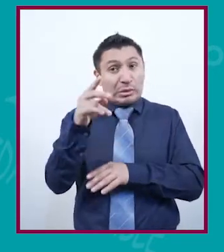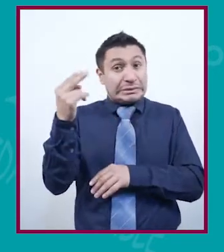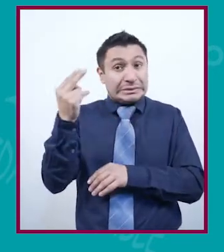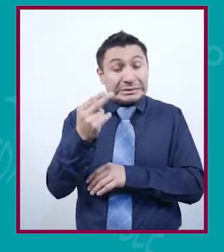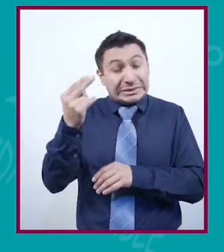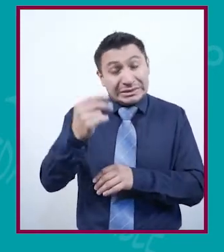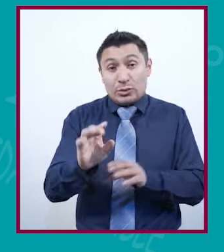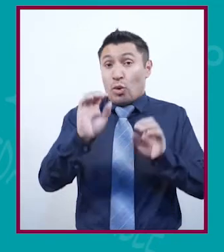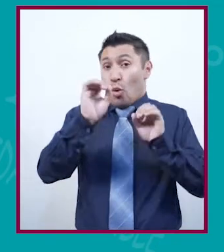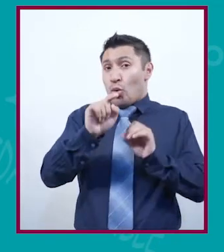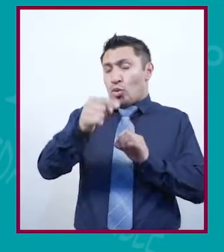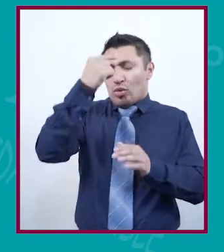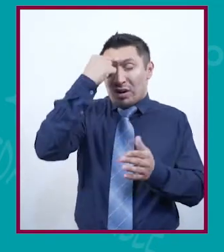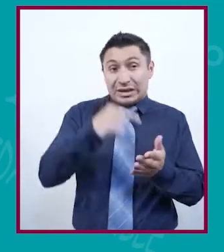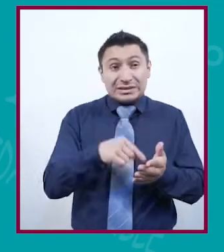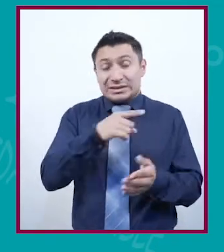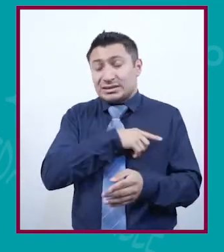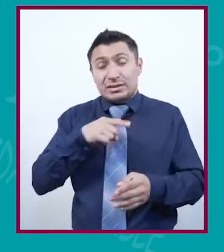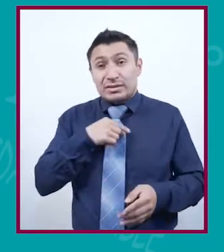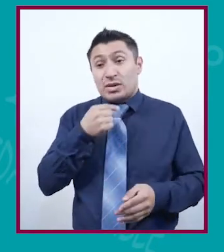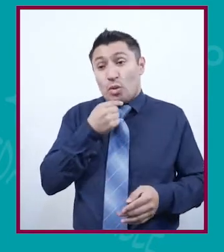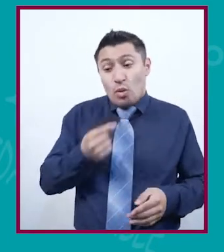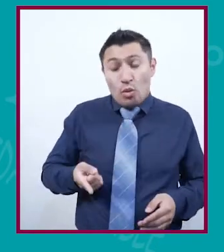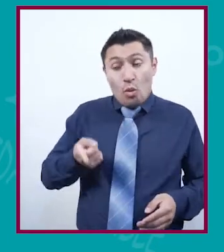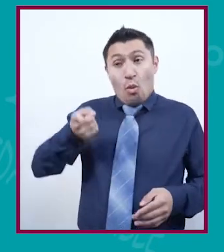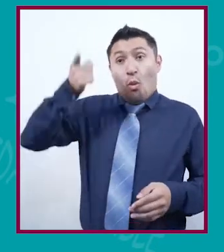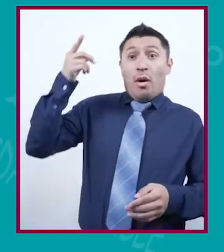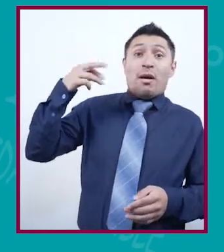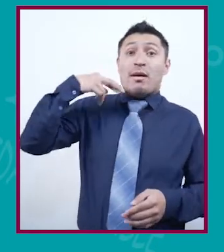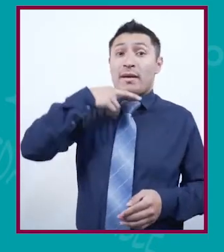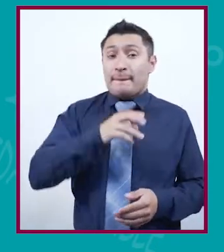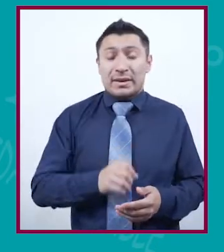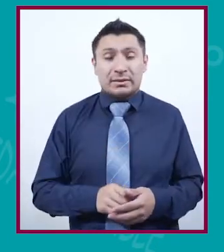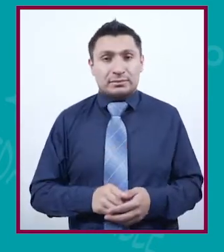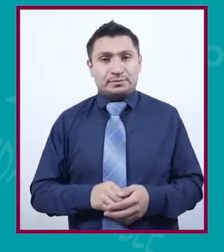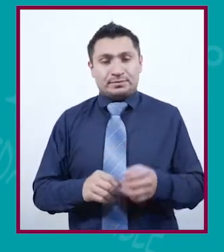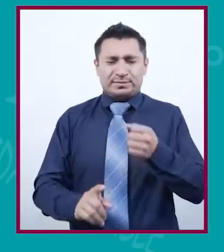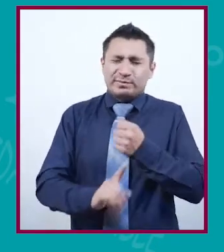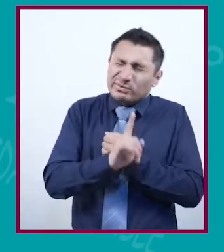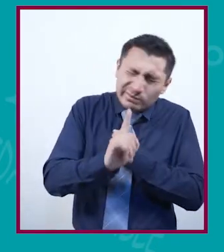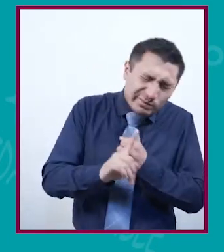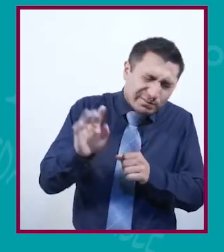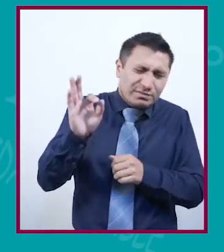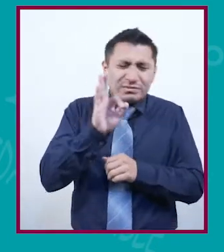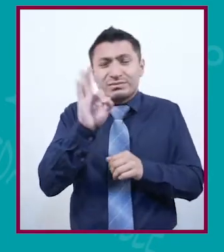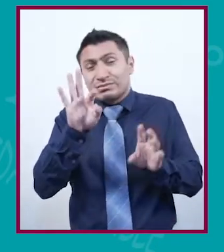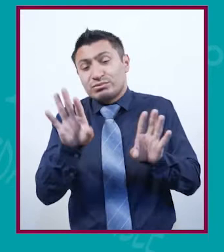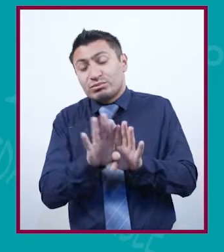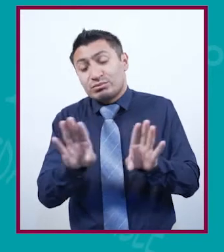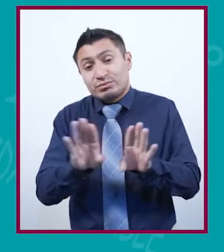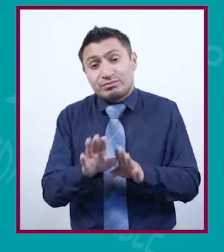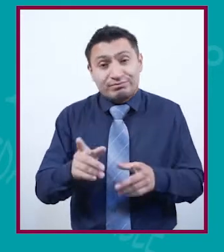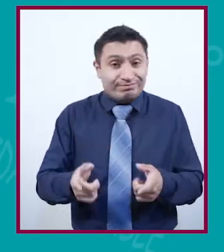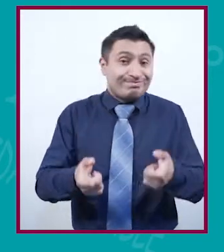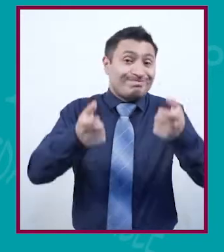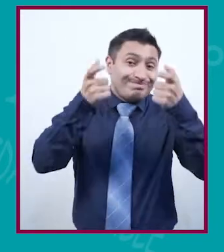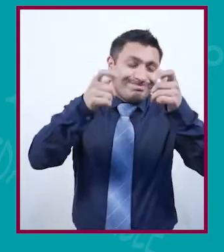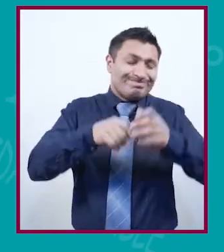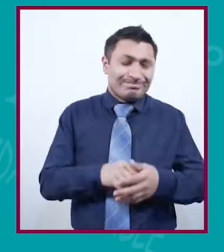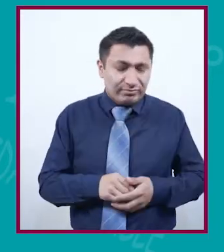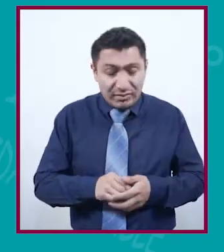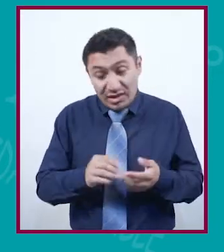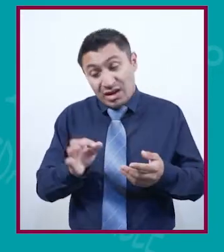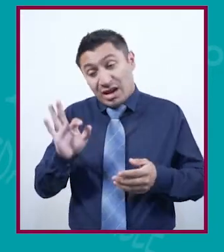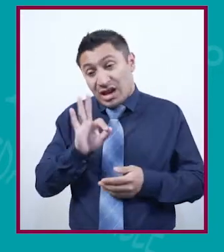tengas la necesidad o creas que debes de crecer más rápido. Entonces, un problema ahí podría ser la